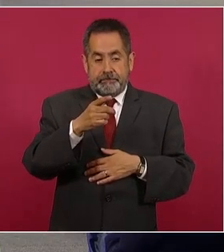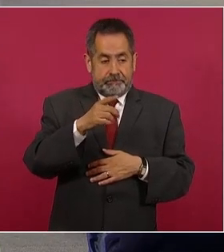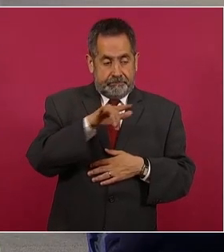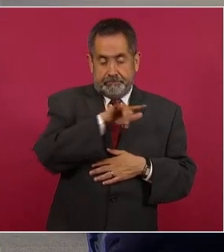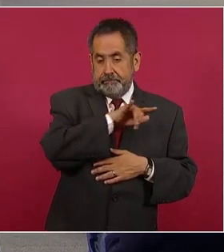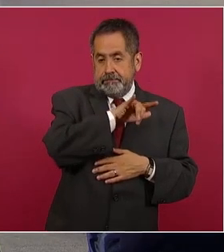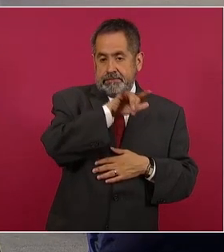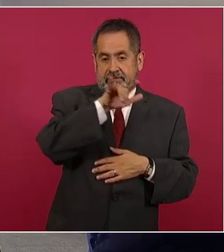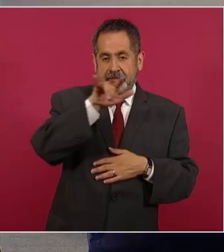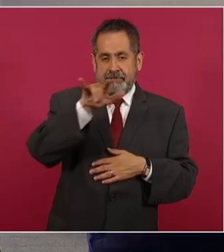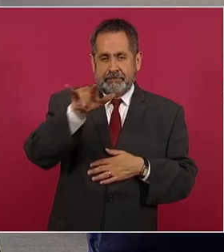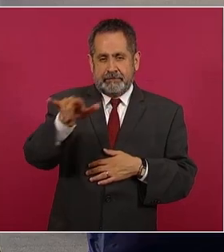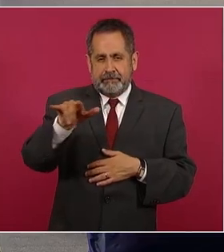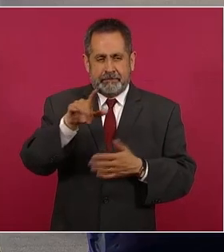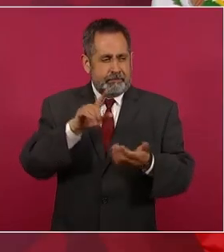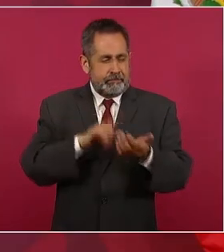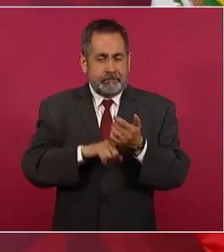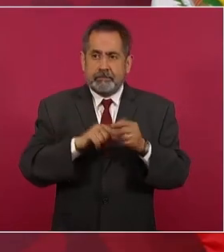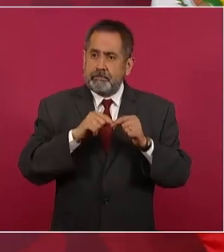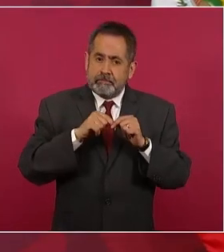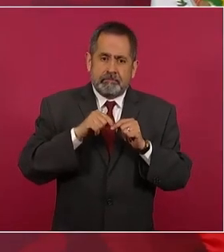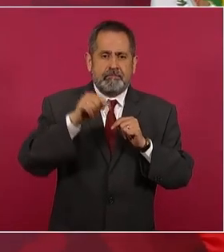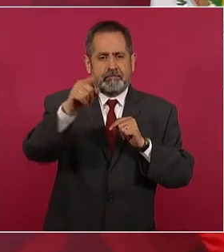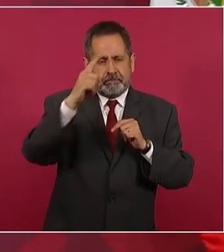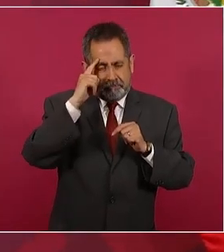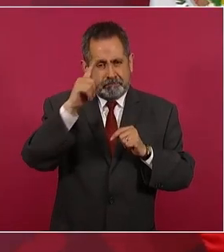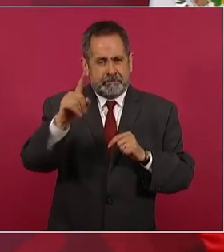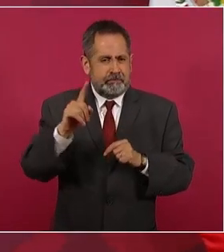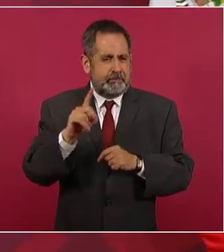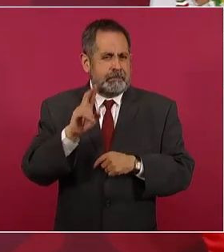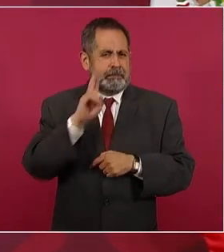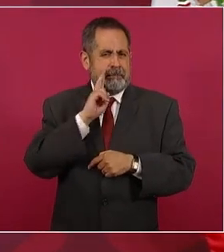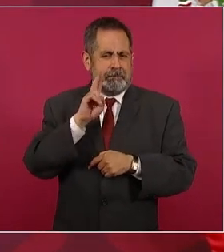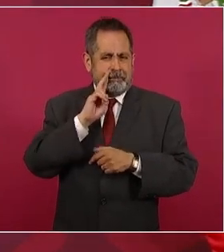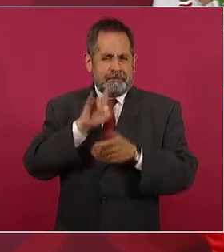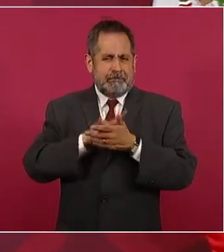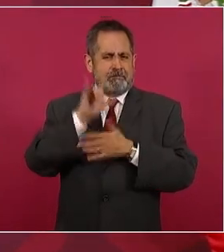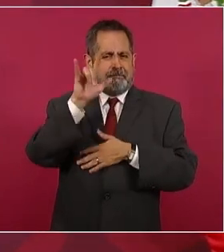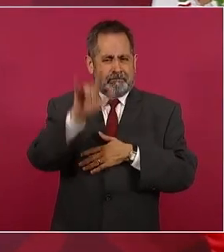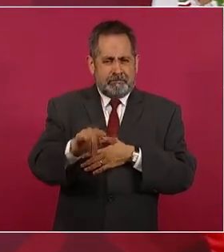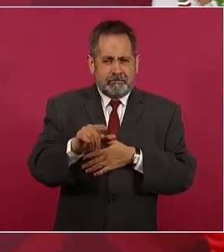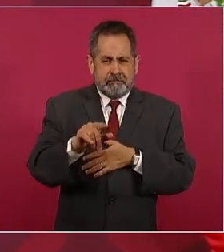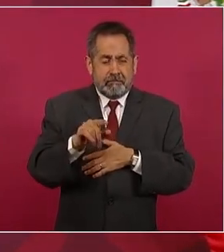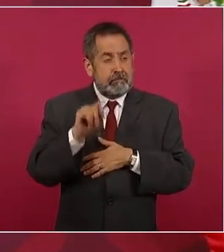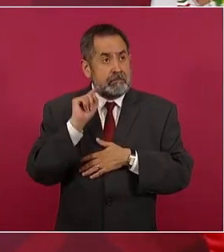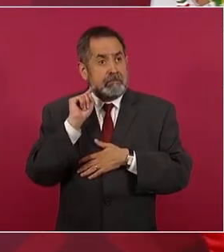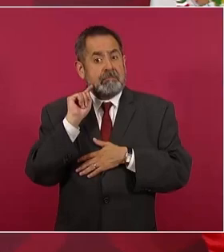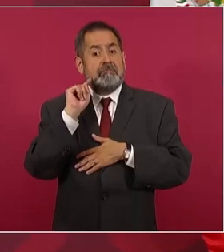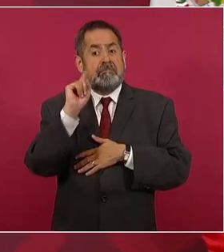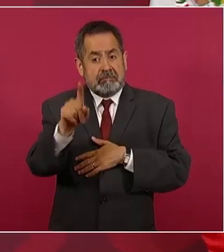Nacional a Houston y que allá vive mi hijo,